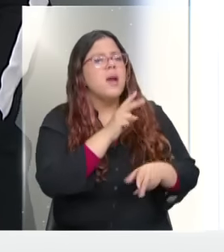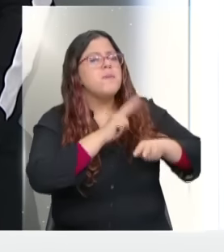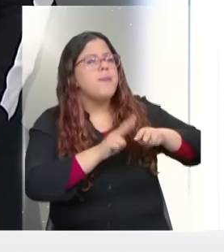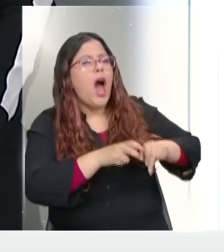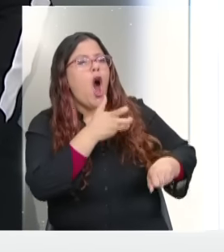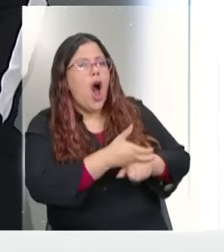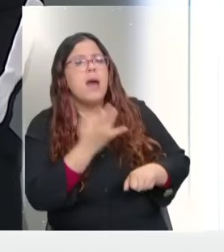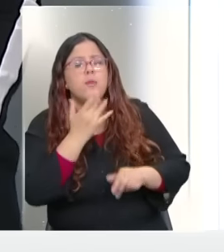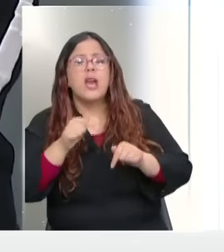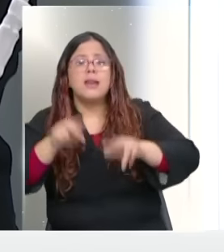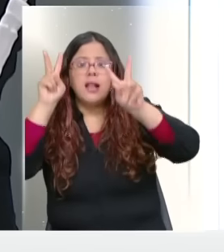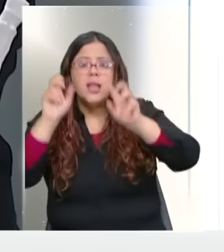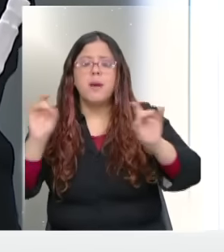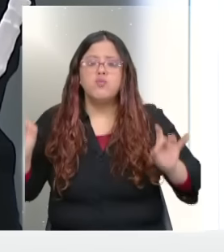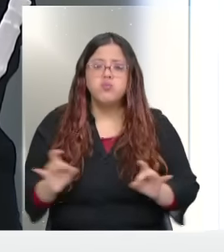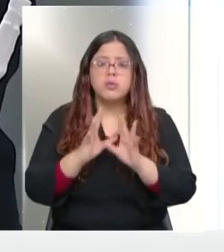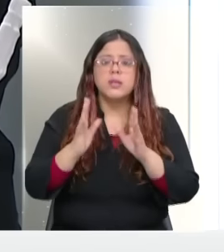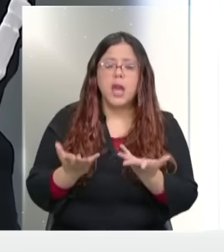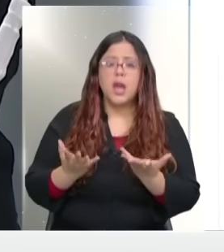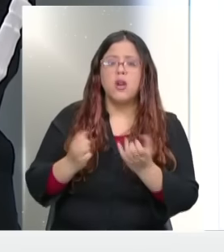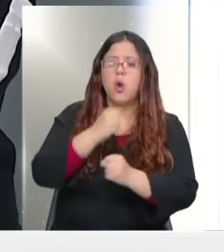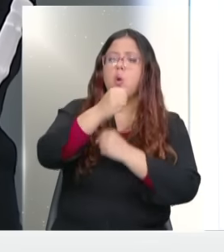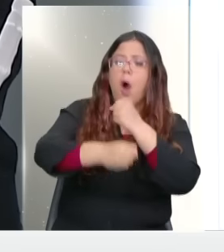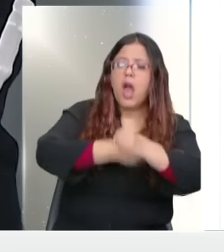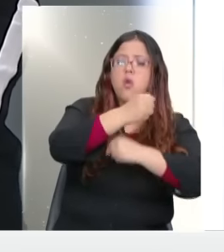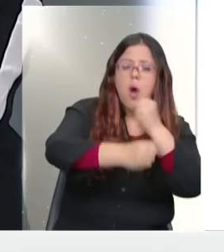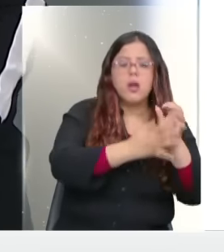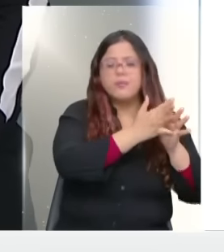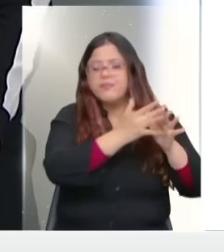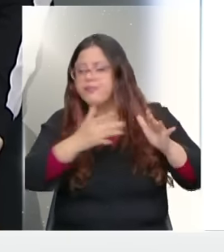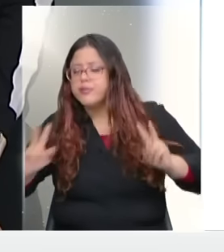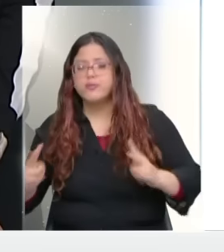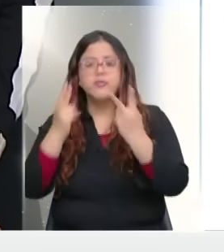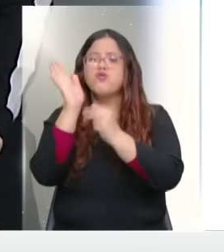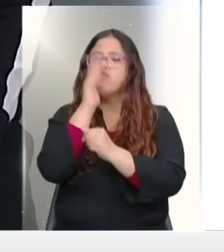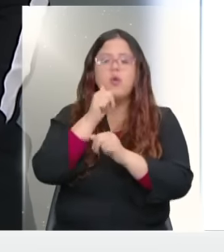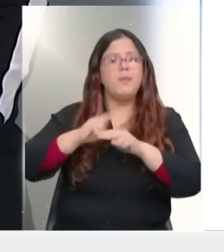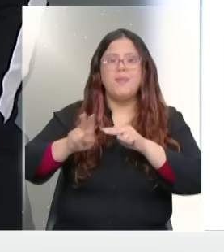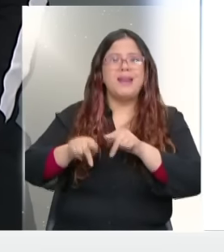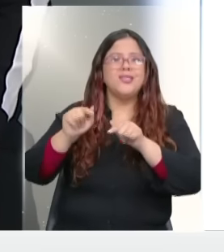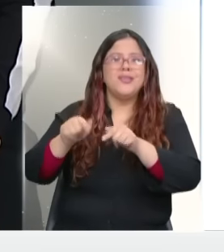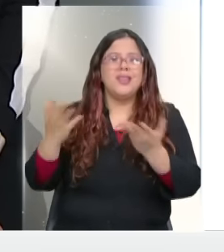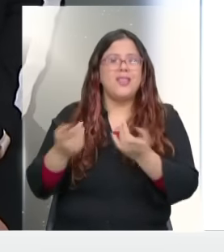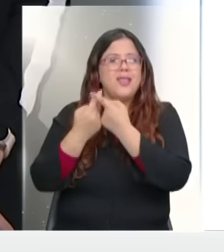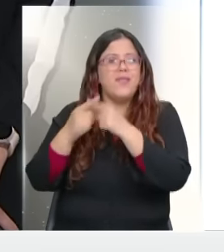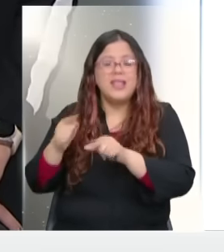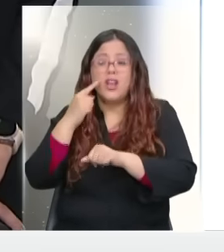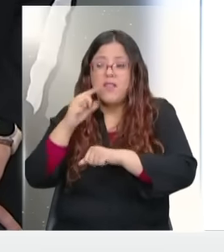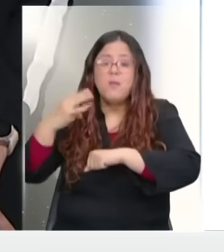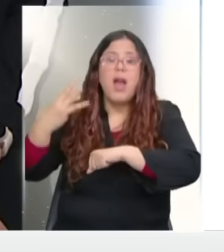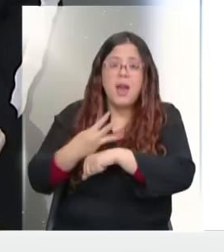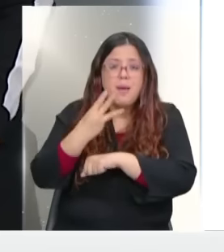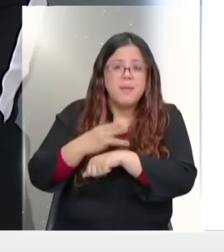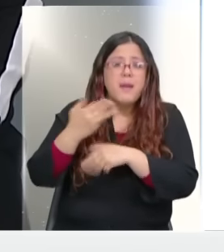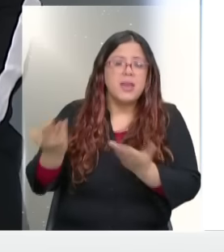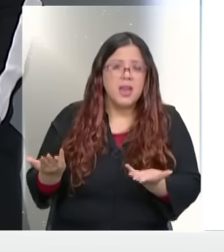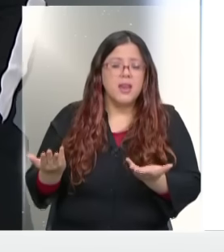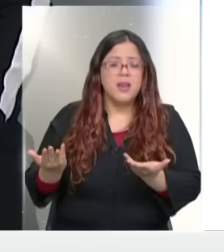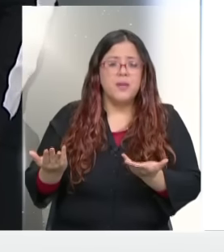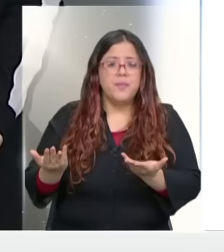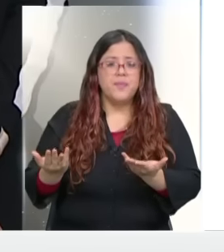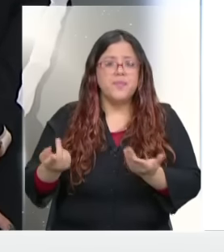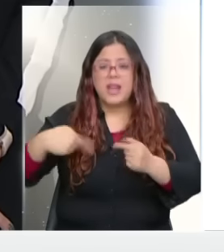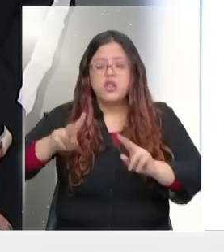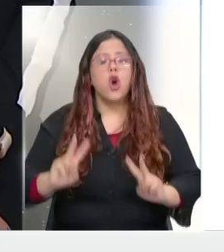enfrentarlo? Porque la lógica indicaría que con el paso de las décadas, las construcciones en realidad no se preparan para cuestiones como esta, diferencia de lo que vemos en Miami. Que sabemos que muchas veces